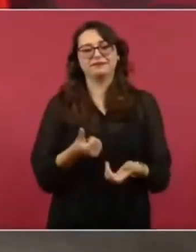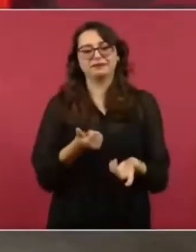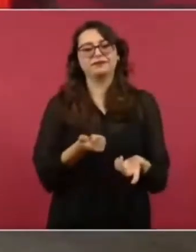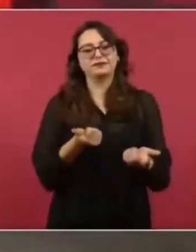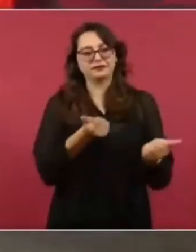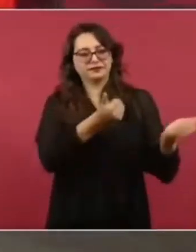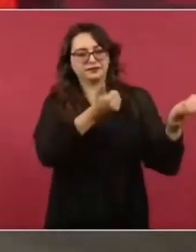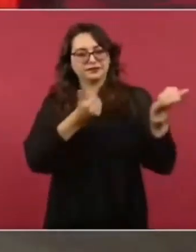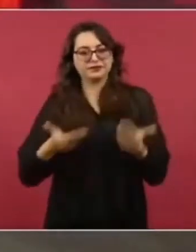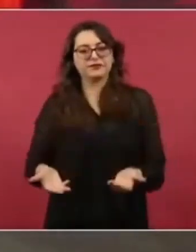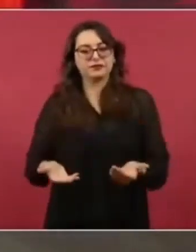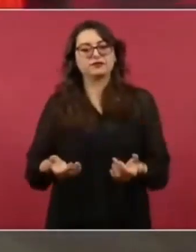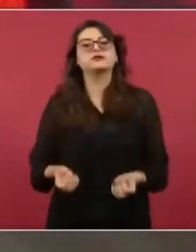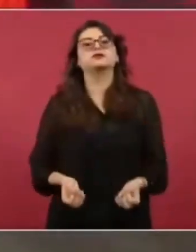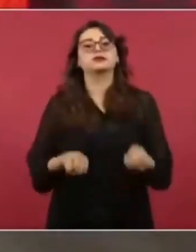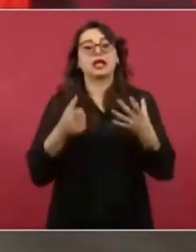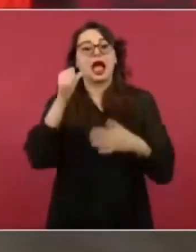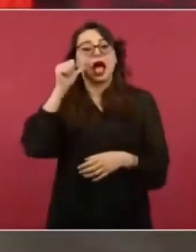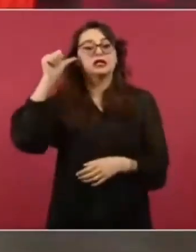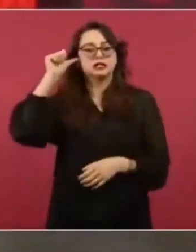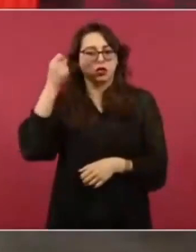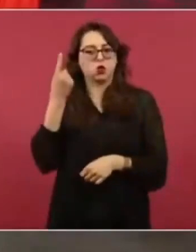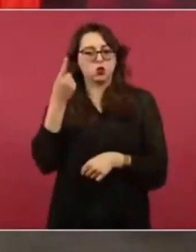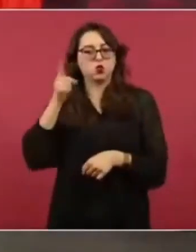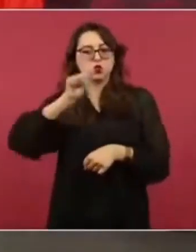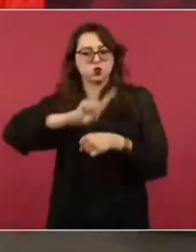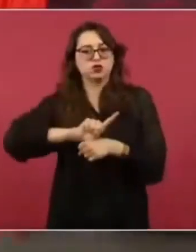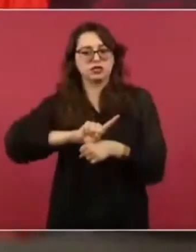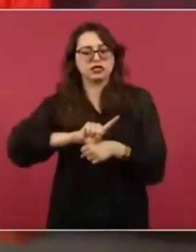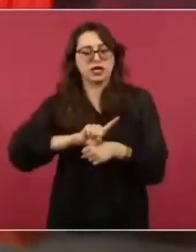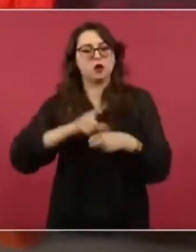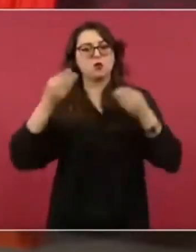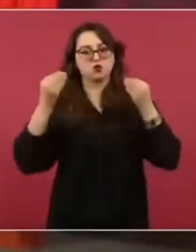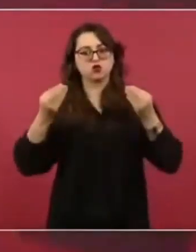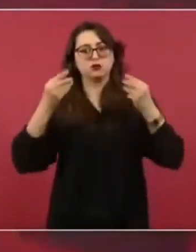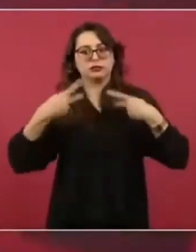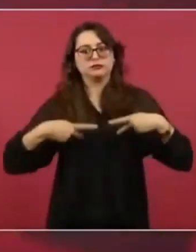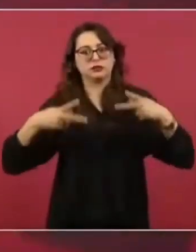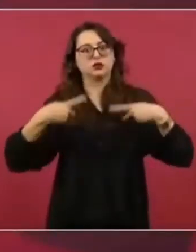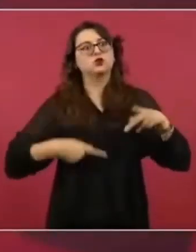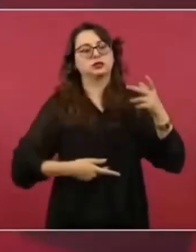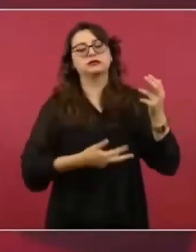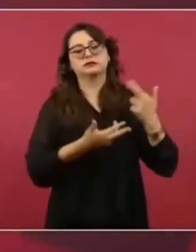deportados ayer, que fue un día...